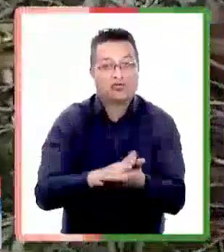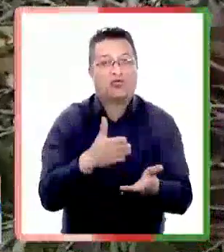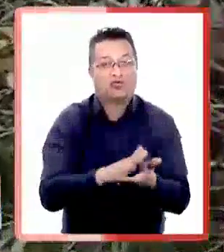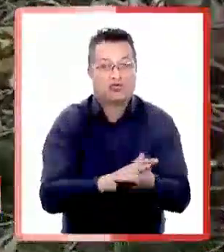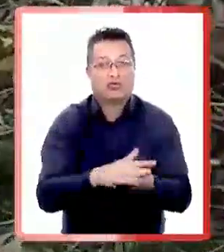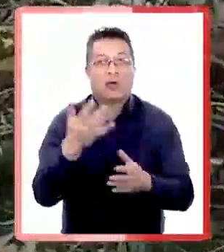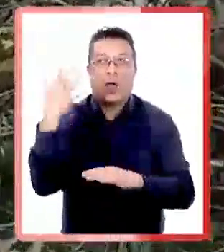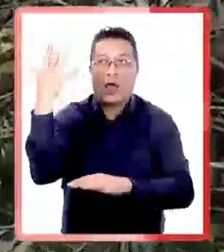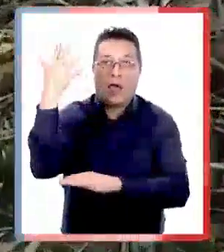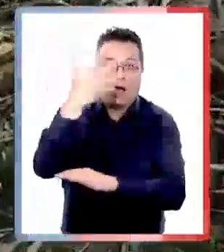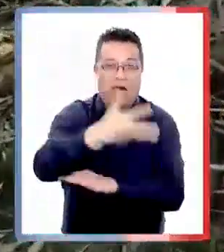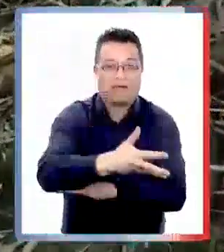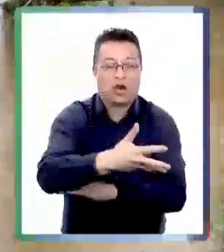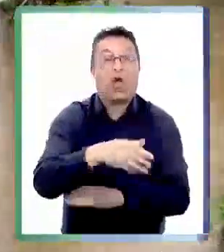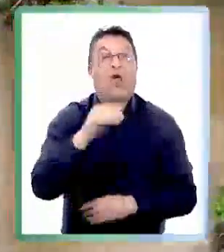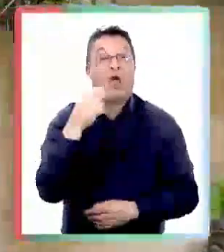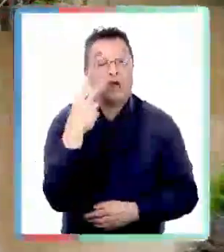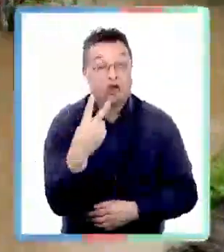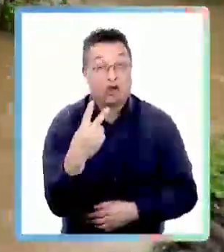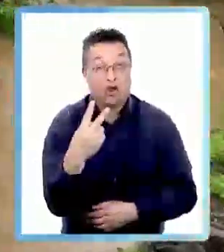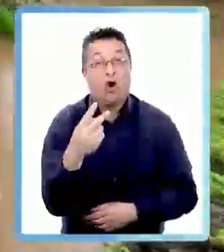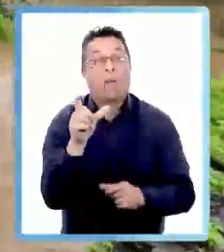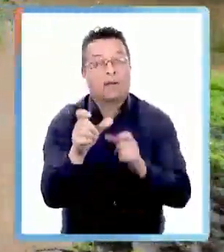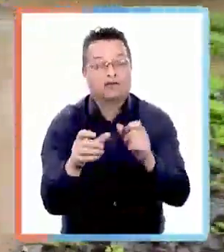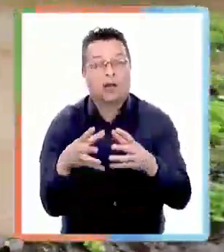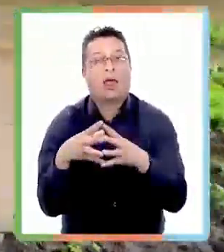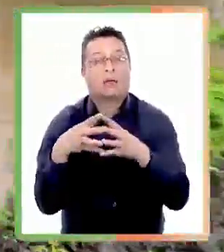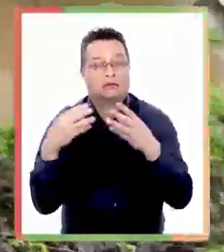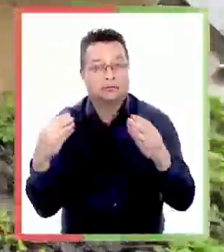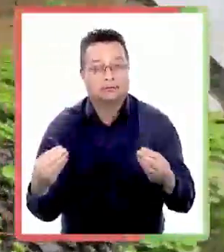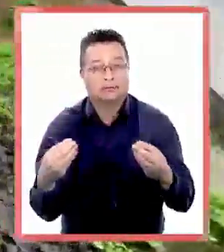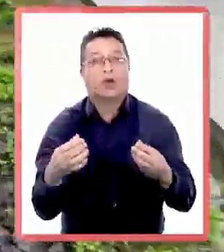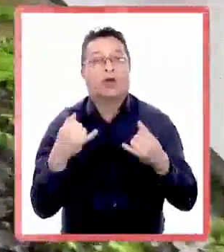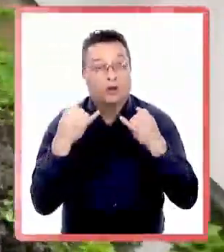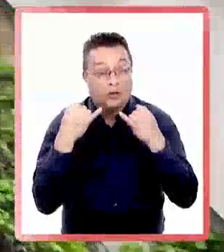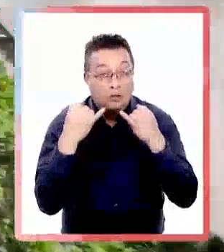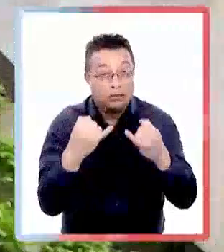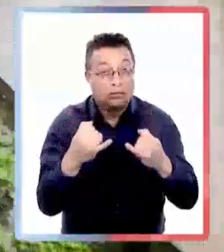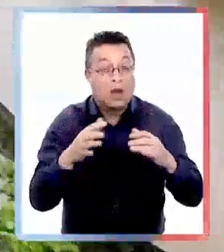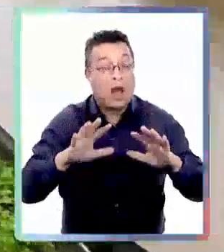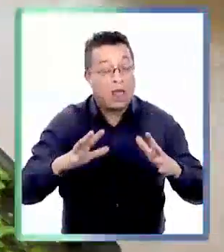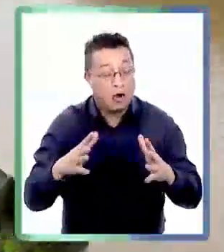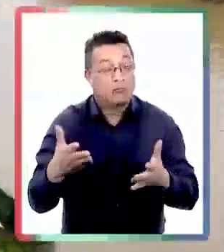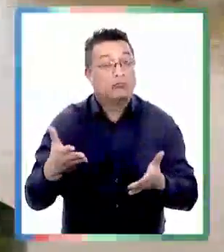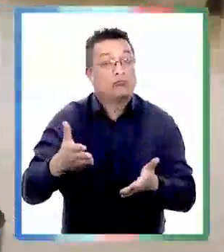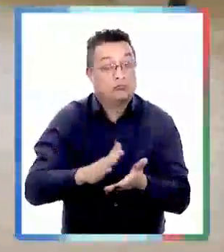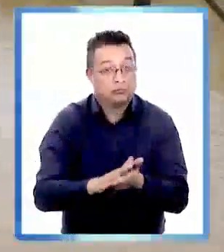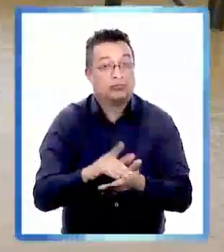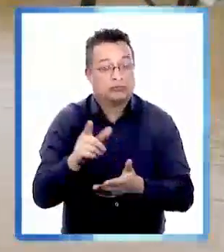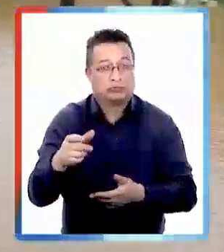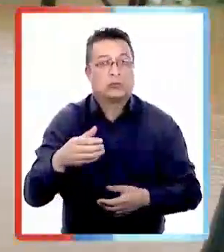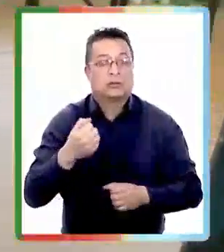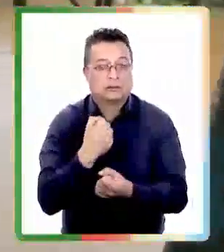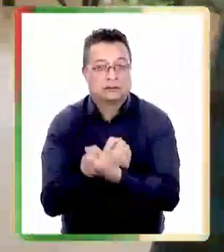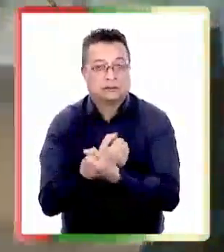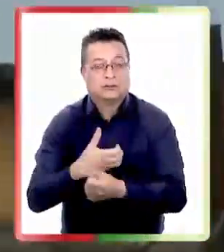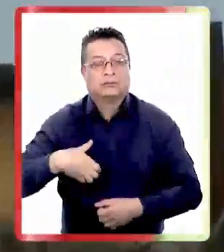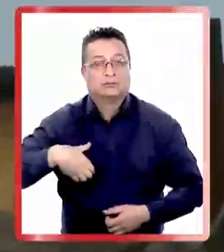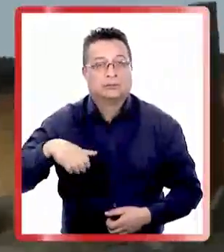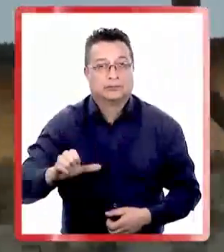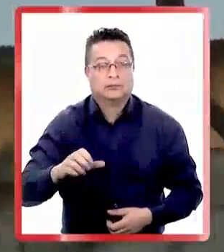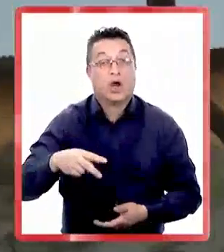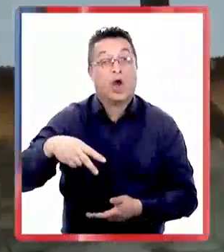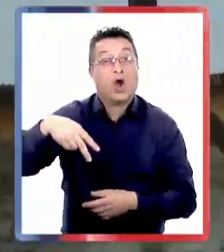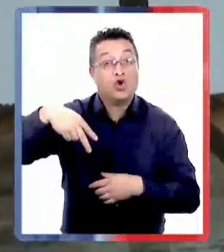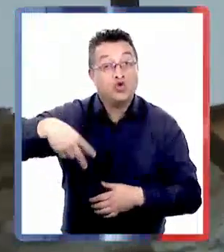Senapred mantiene cuatro alertas vigentes. Dos personas han fallecido por caídas de árboles y dos permanecen desaparecidas,